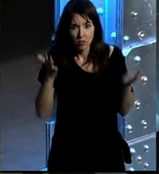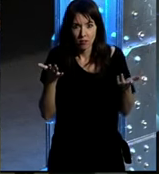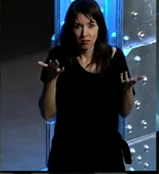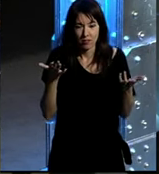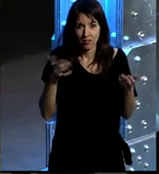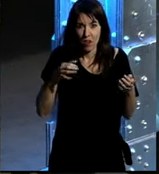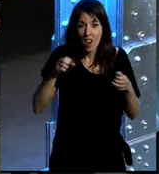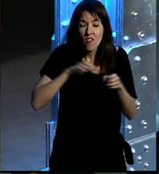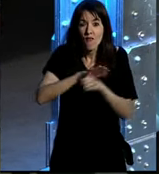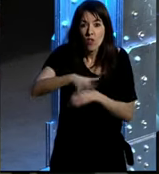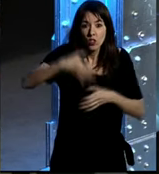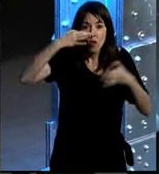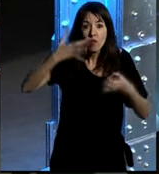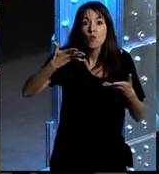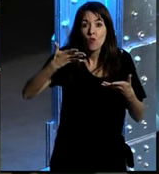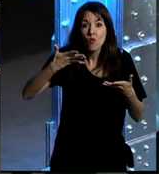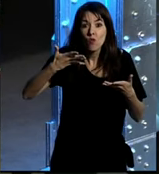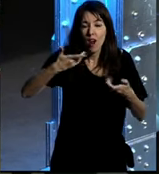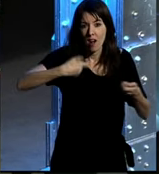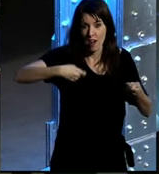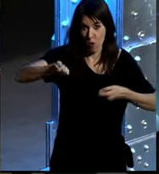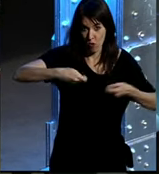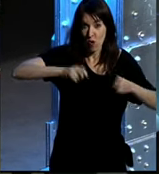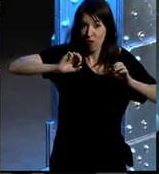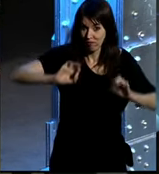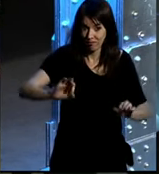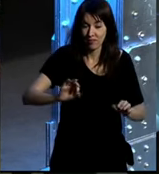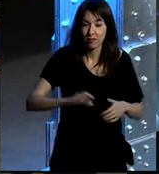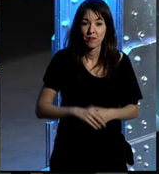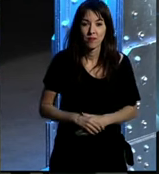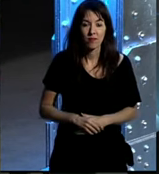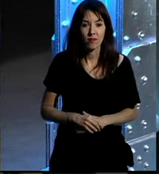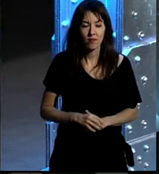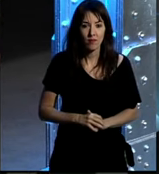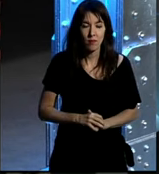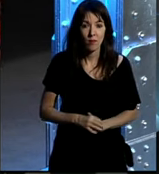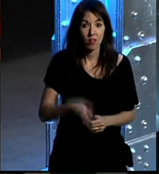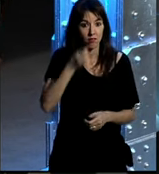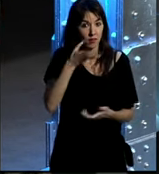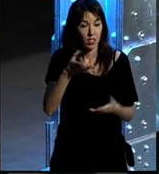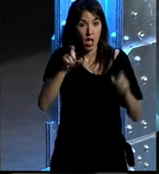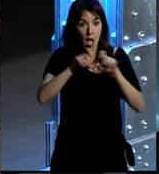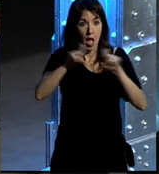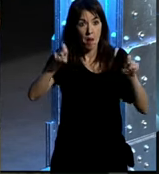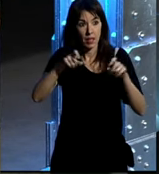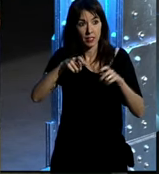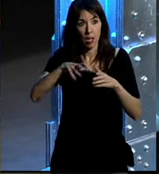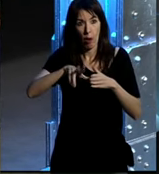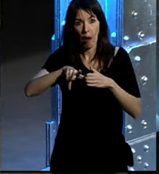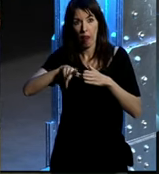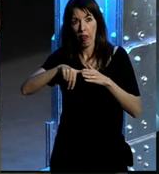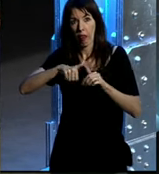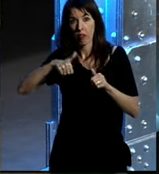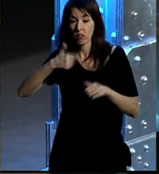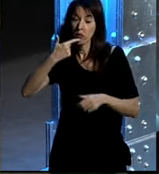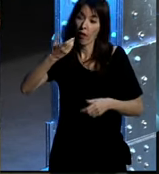influyó realmente es en el negocio entonces bueno en mi empresa pues fuimos atrás en el tiempo dijimos